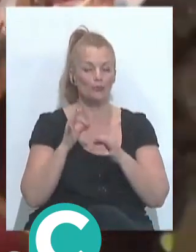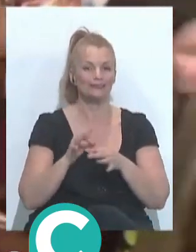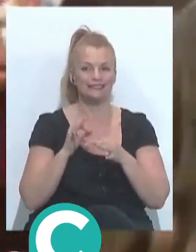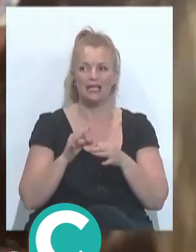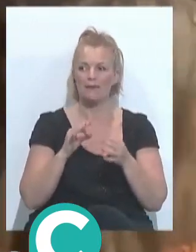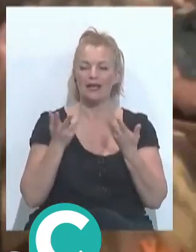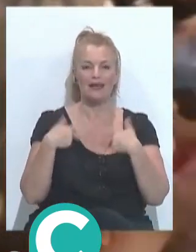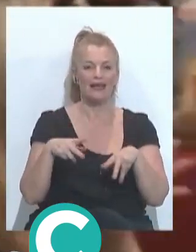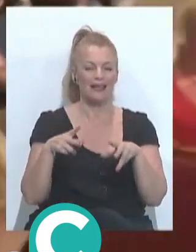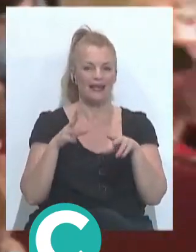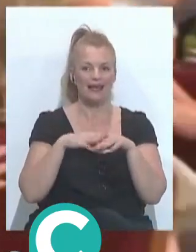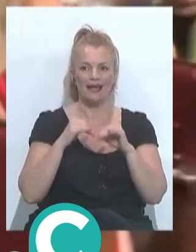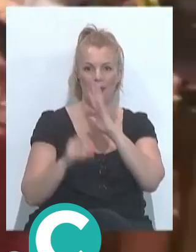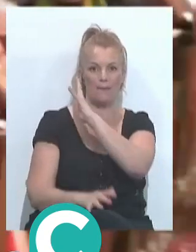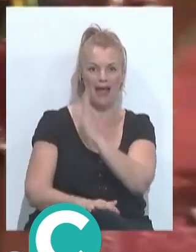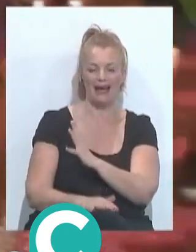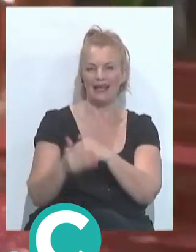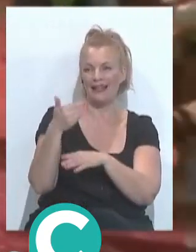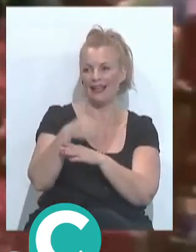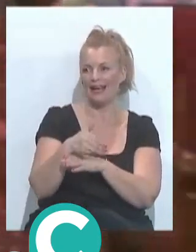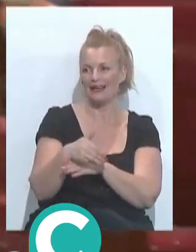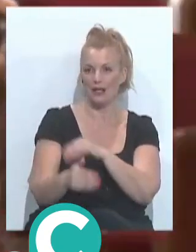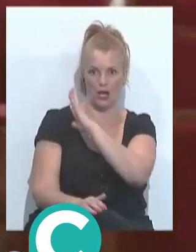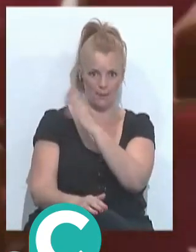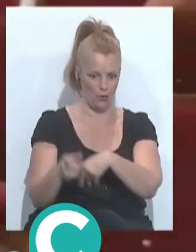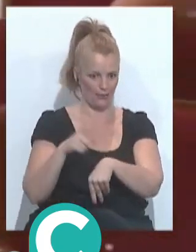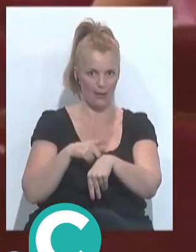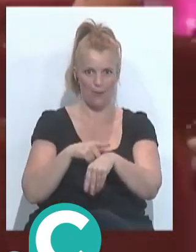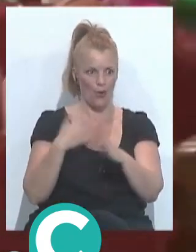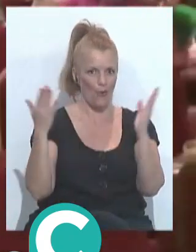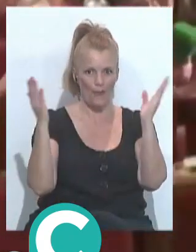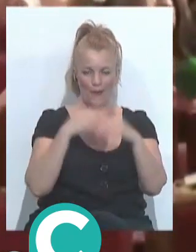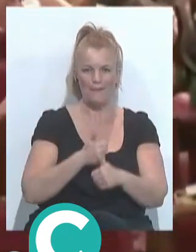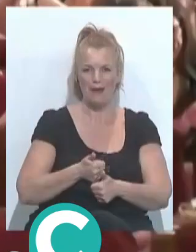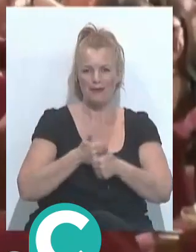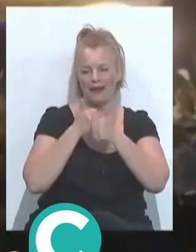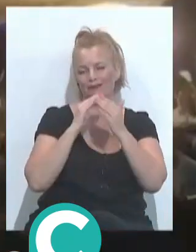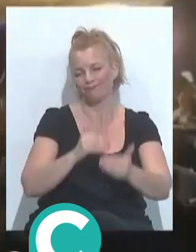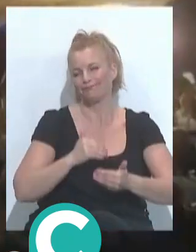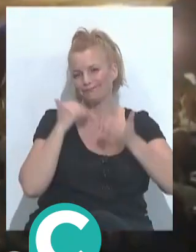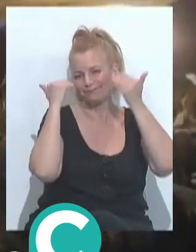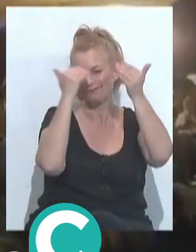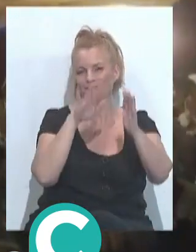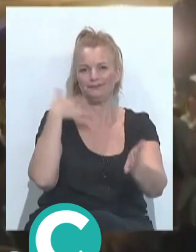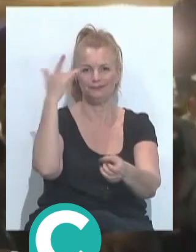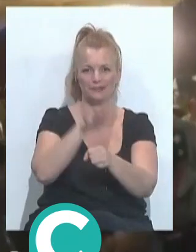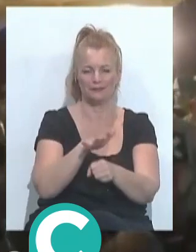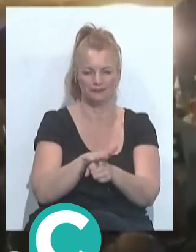quedamos hasta aquí yo había montado hasta imágenes de la calle digo por si comentamos de la calle que vamos a comentar de la calle en la segunda parte de